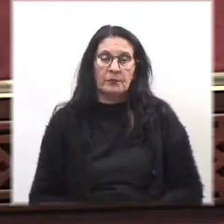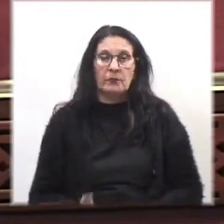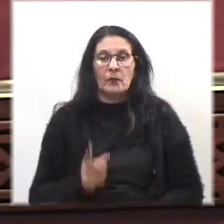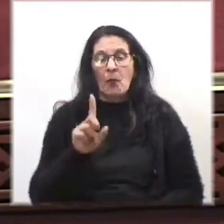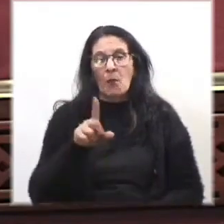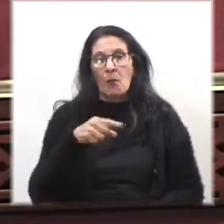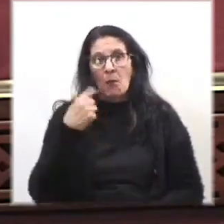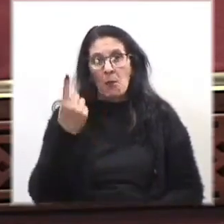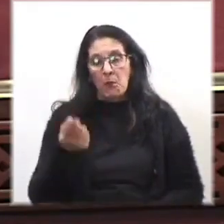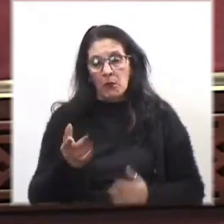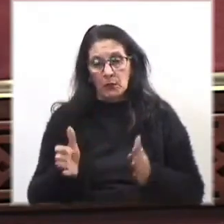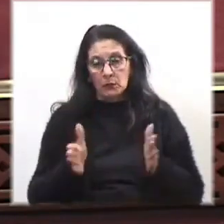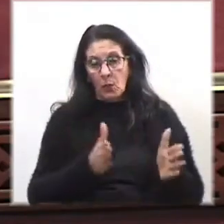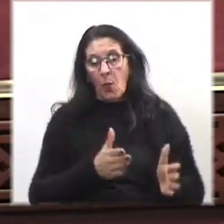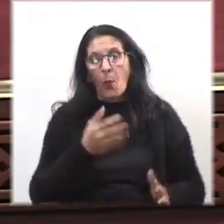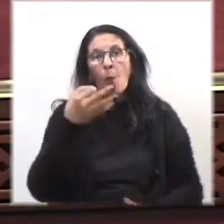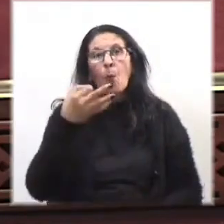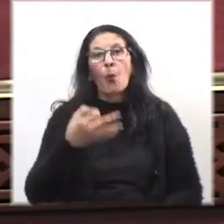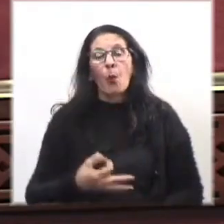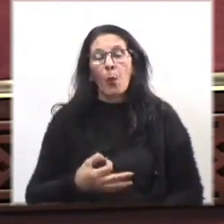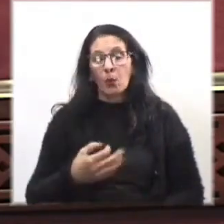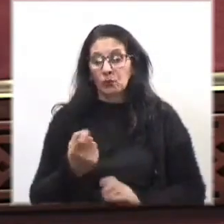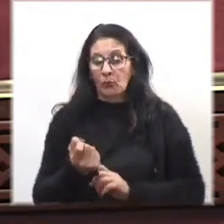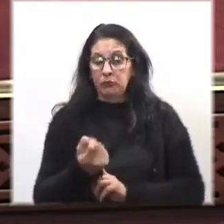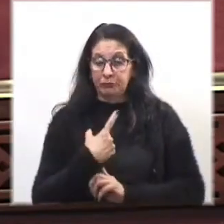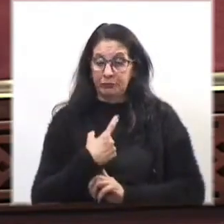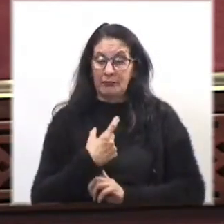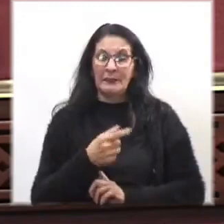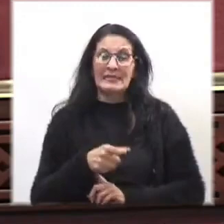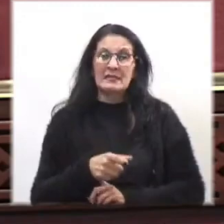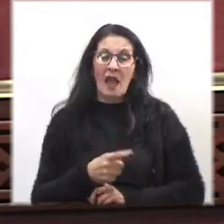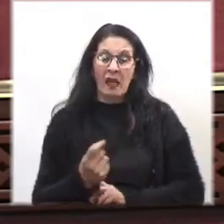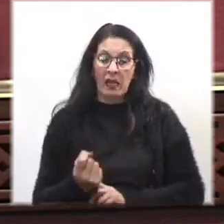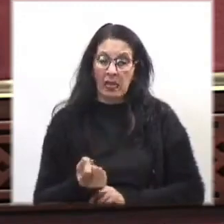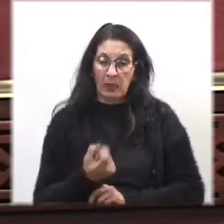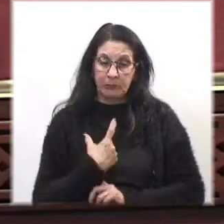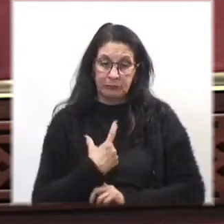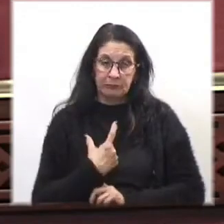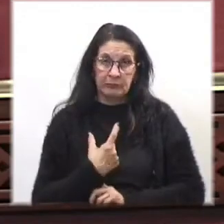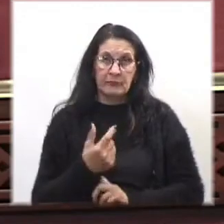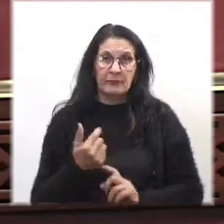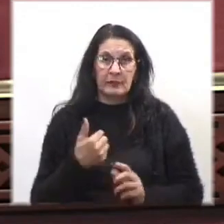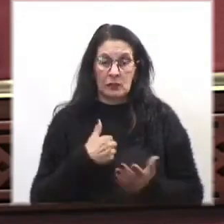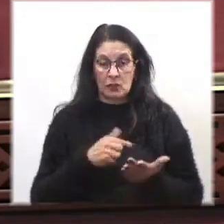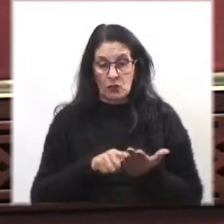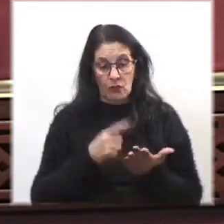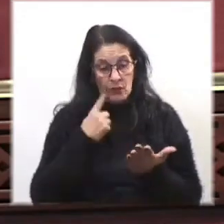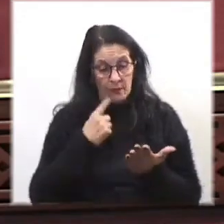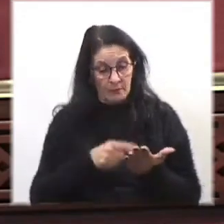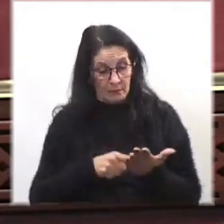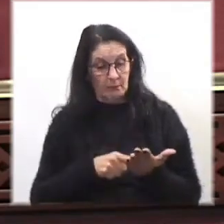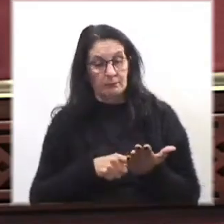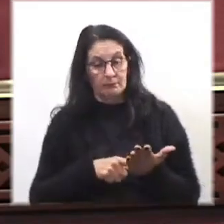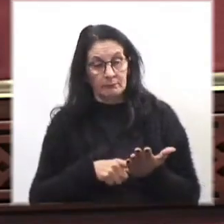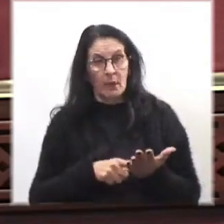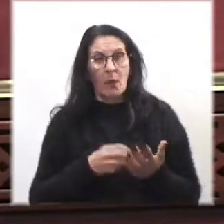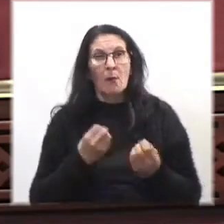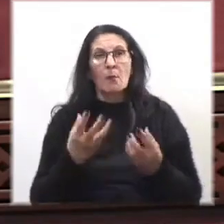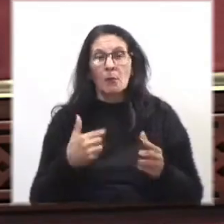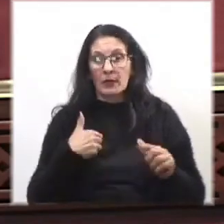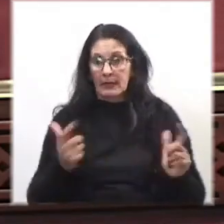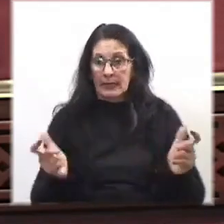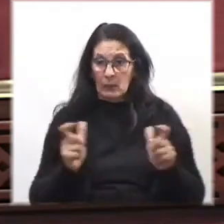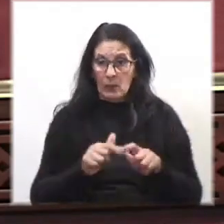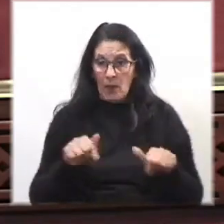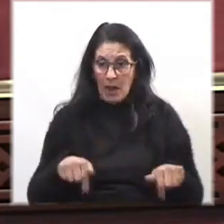Por otro lado, le iba a decir que justo me llega un mensaje que voy a utilizar, porque nos reunimos